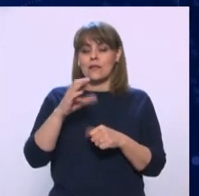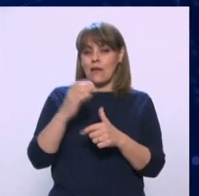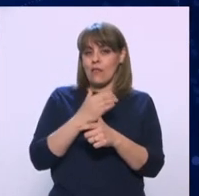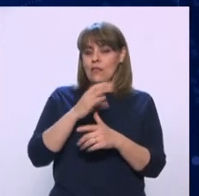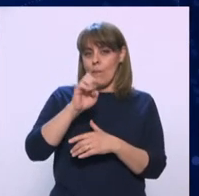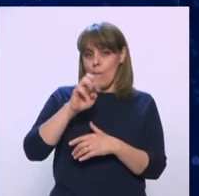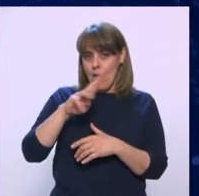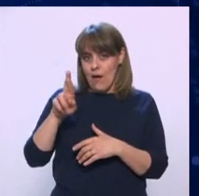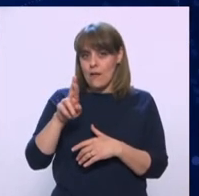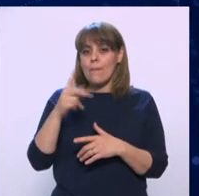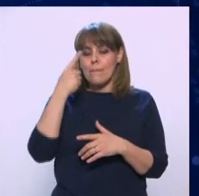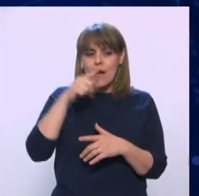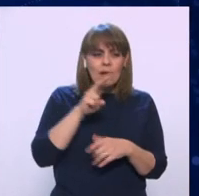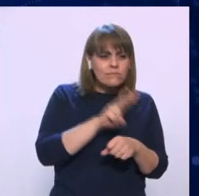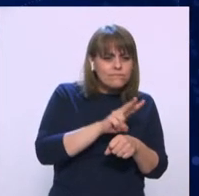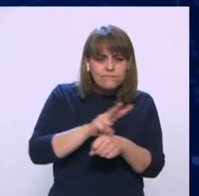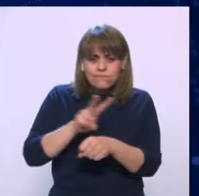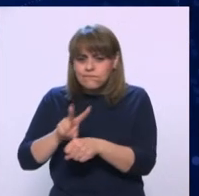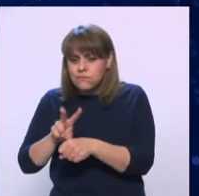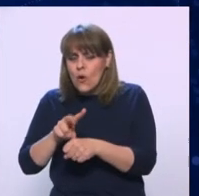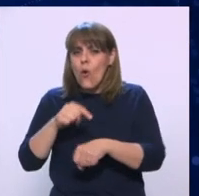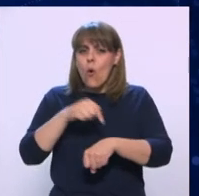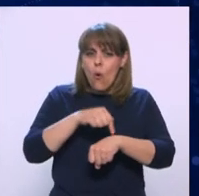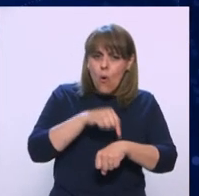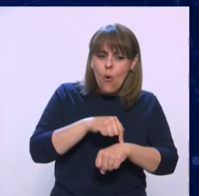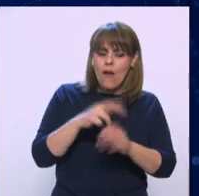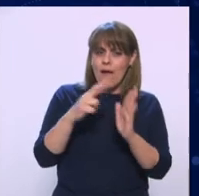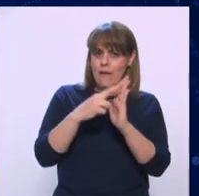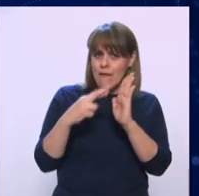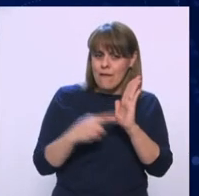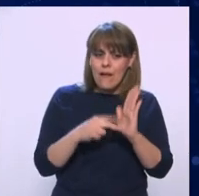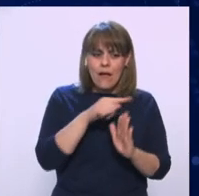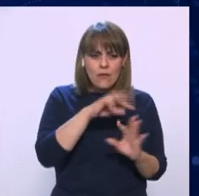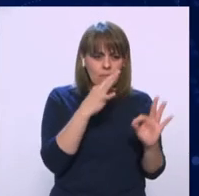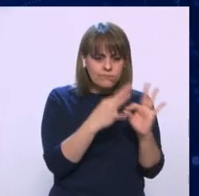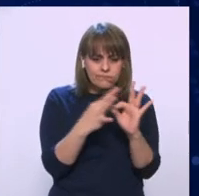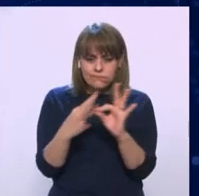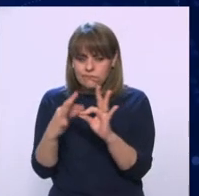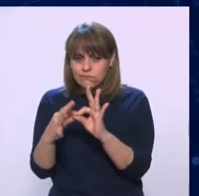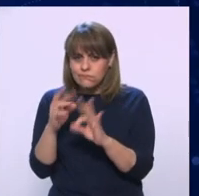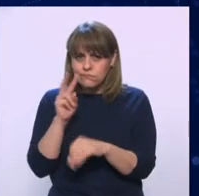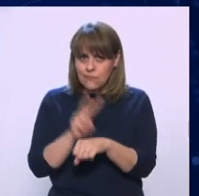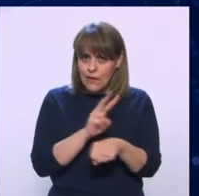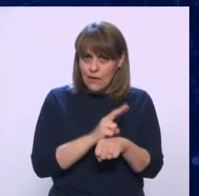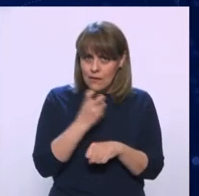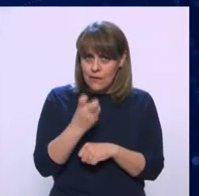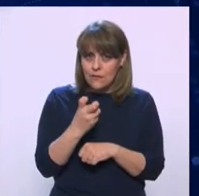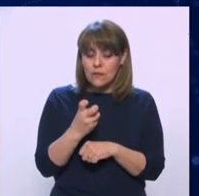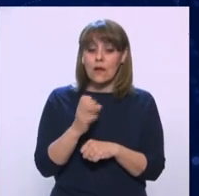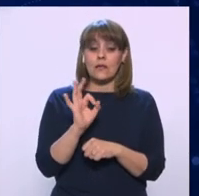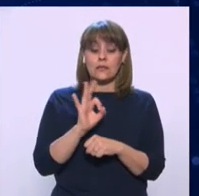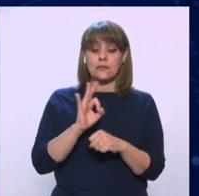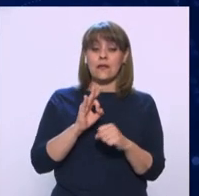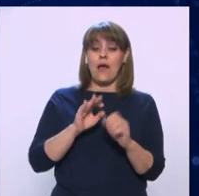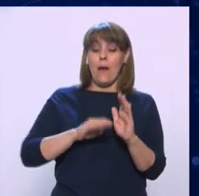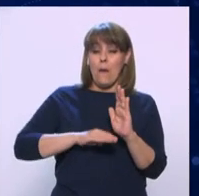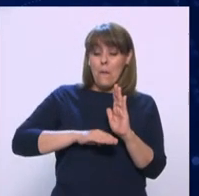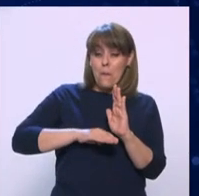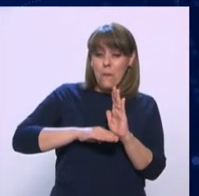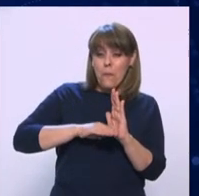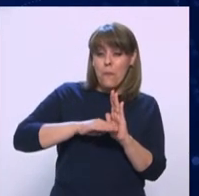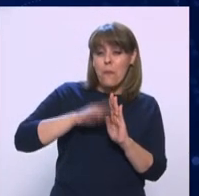para constatar que se cumplan con los horarios y las reglas sanitarias. La advirtió que de continuar una tendencia al alza en las